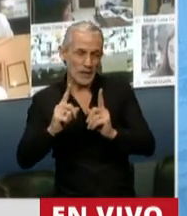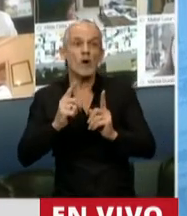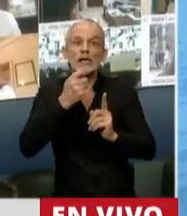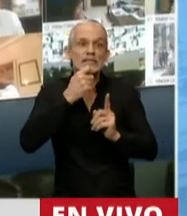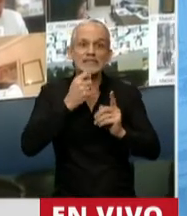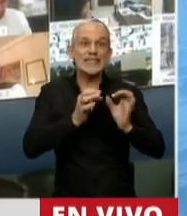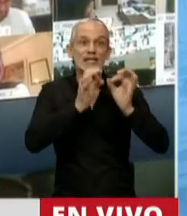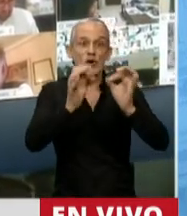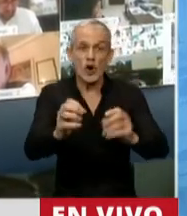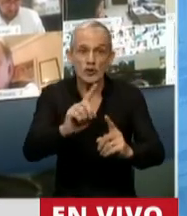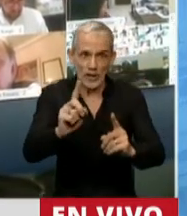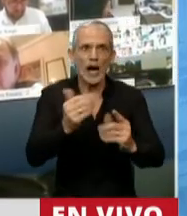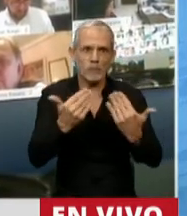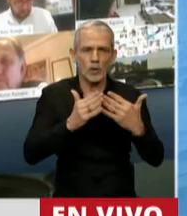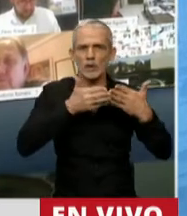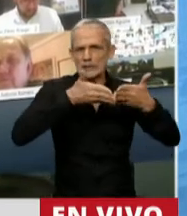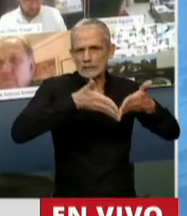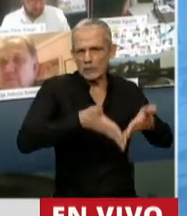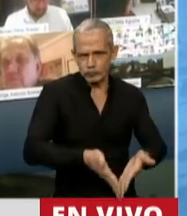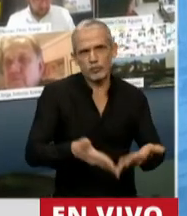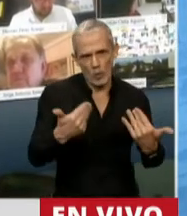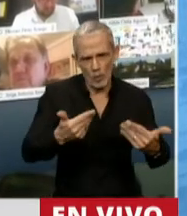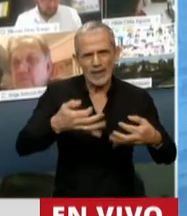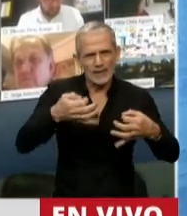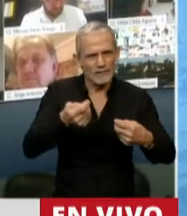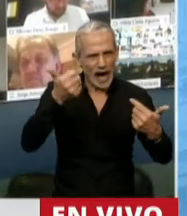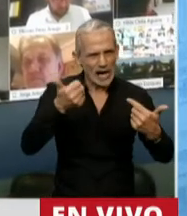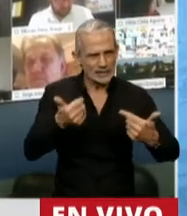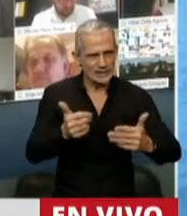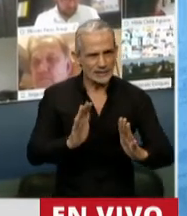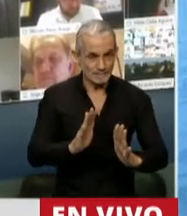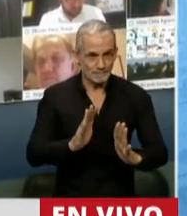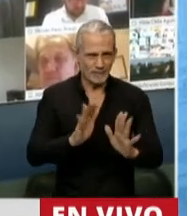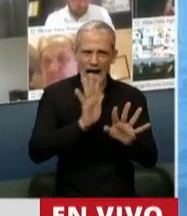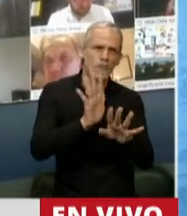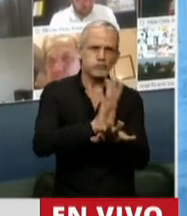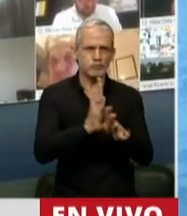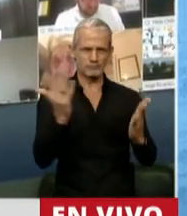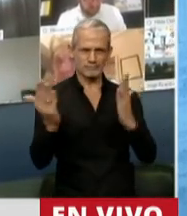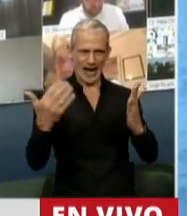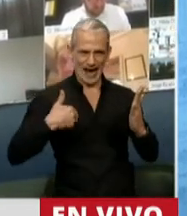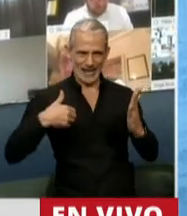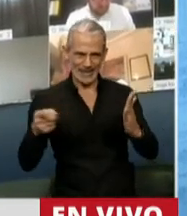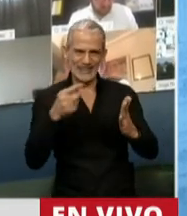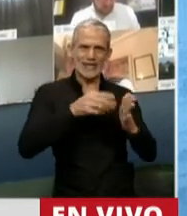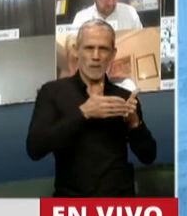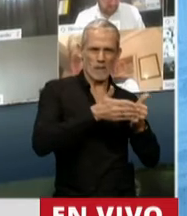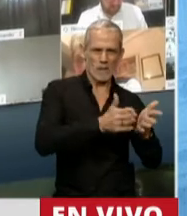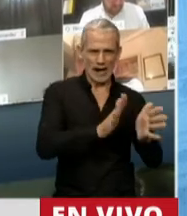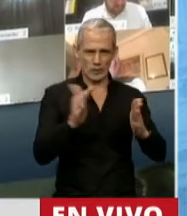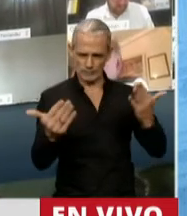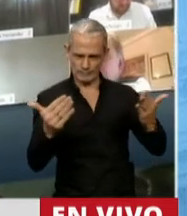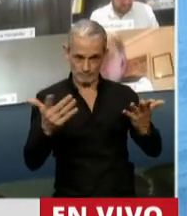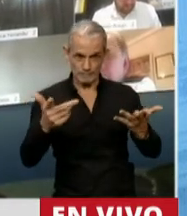barco puede hundirse. La verdad que para tener un Congreso con una posición como somos nosotros,